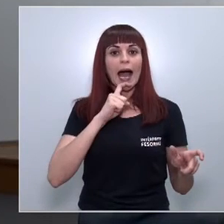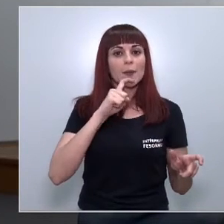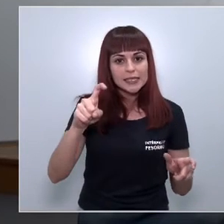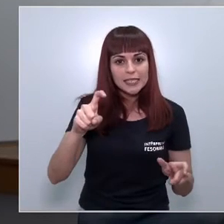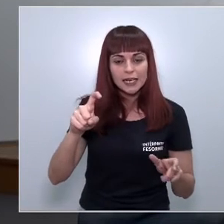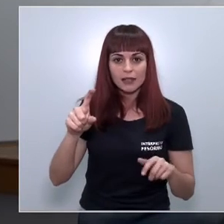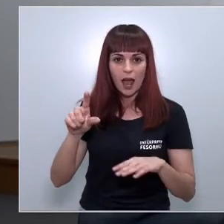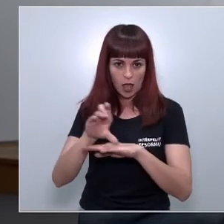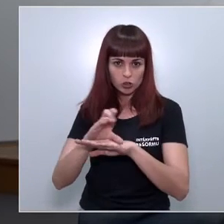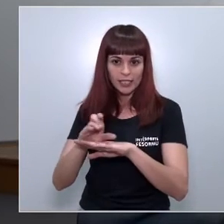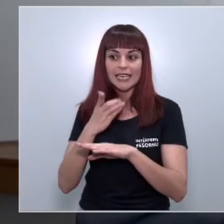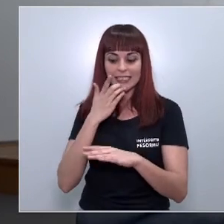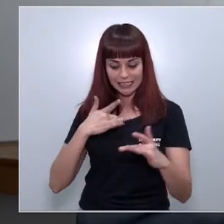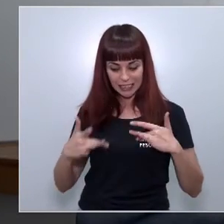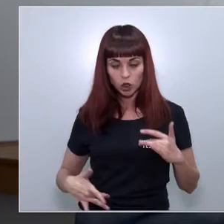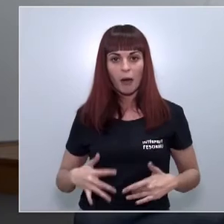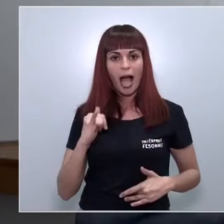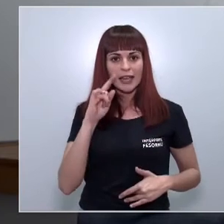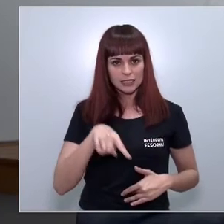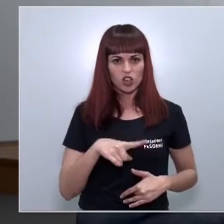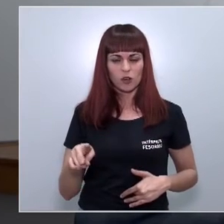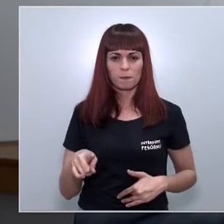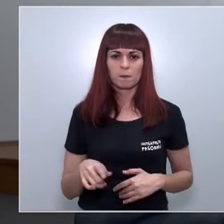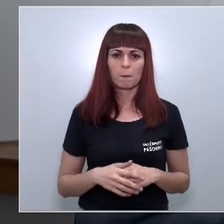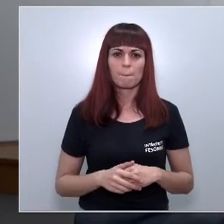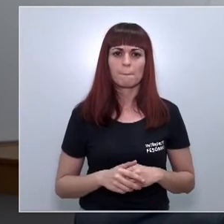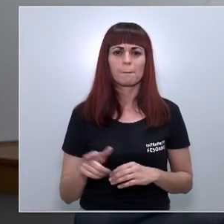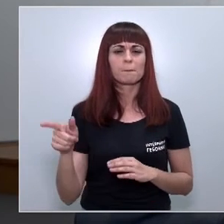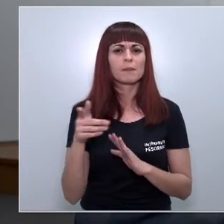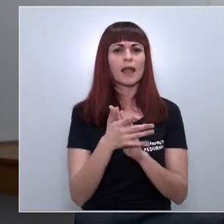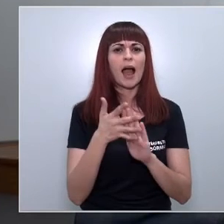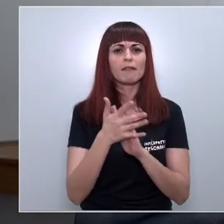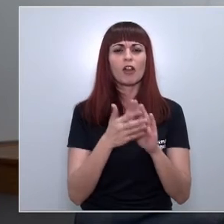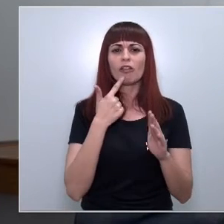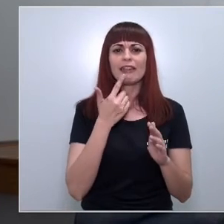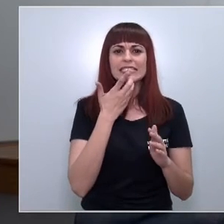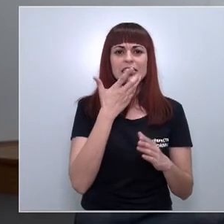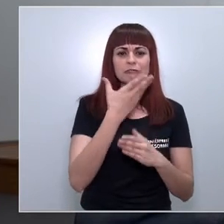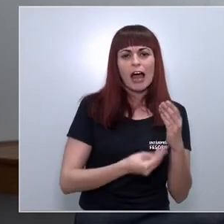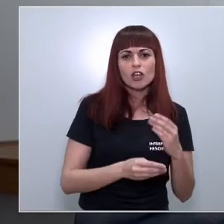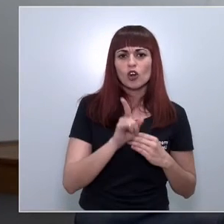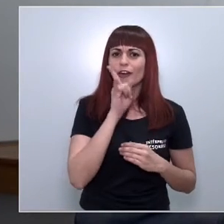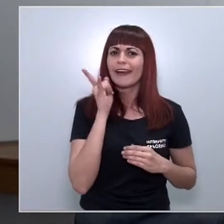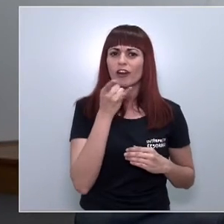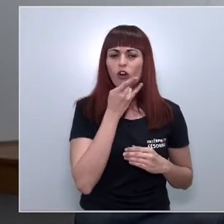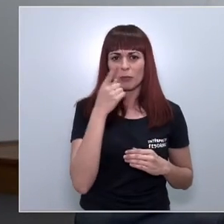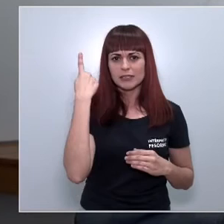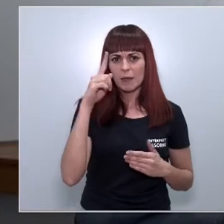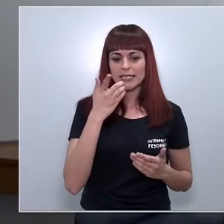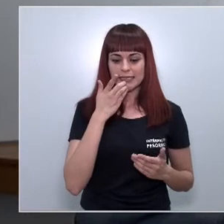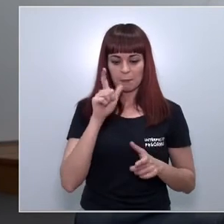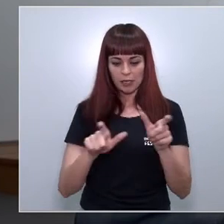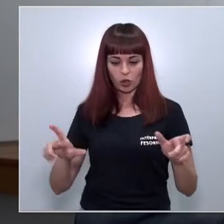esos síntomas o no no sé si podría también haber algún tipo de error o de fallo pues al saberse que las personas